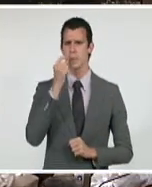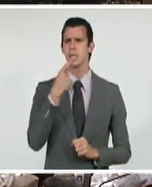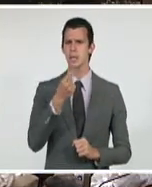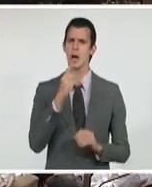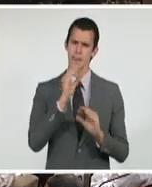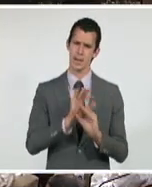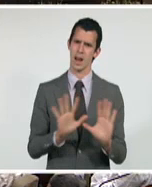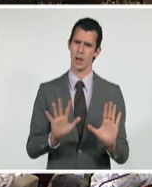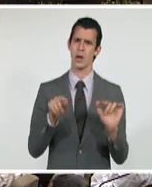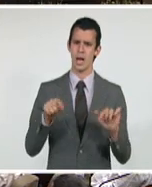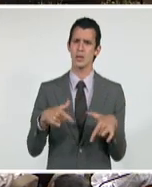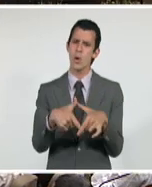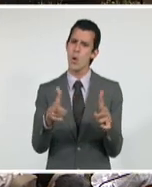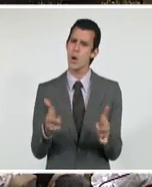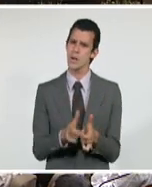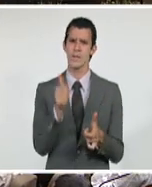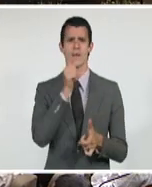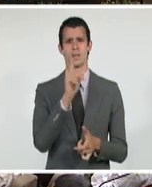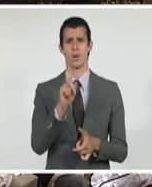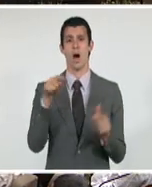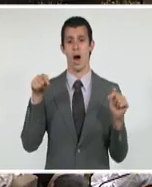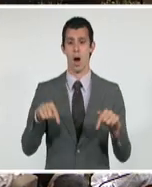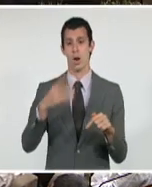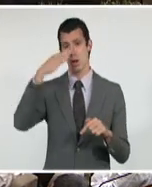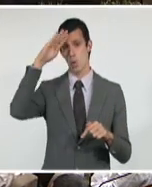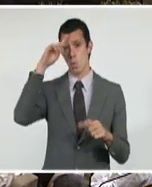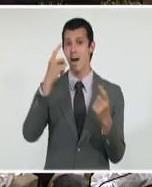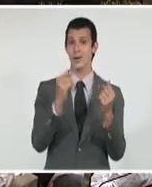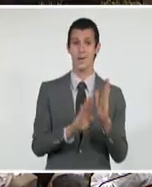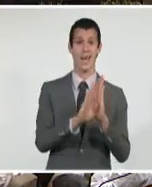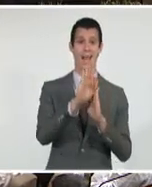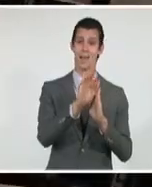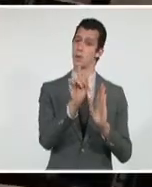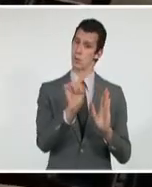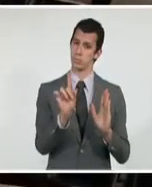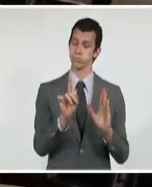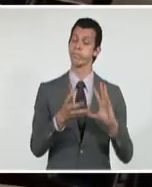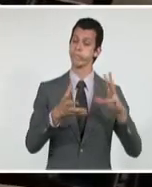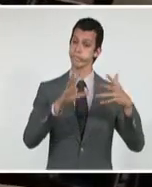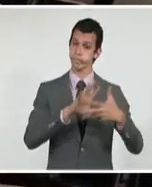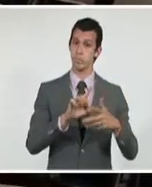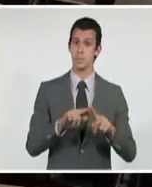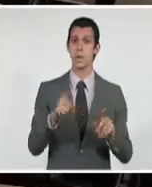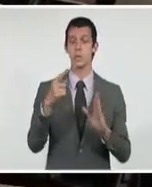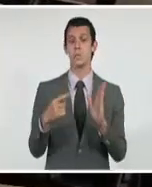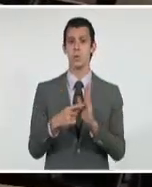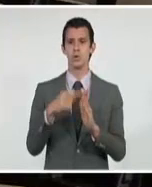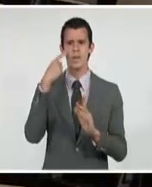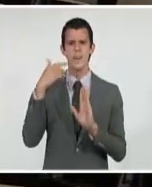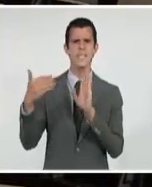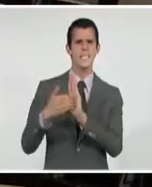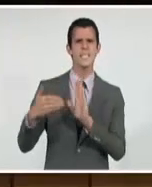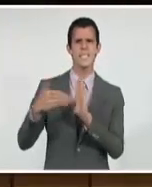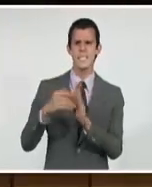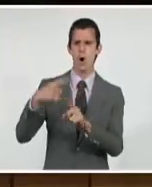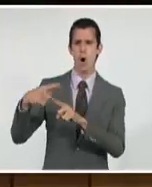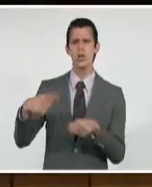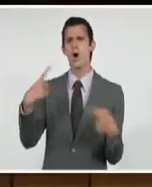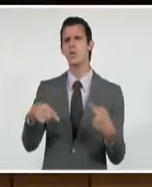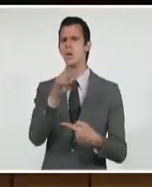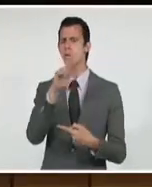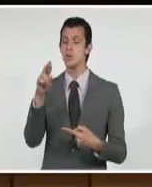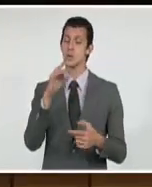epidemiológico complejo, a lo que se le suma un incremento de la campaña enemiga contra la revolución. Se ha desencadenado